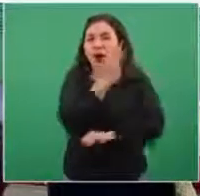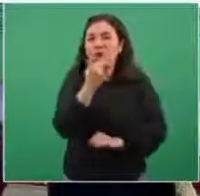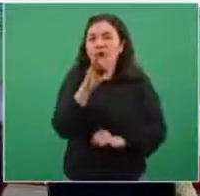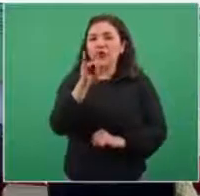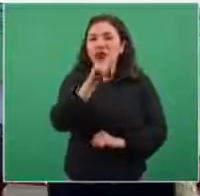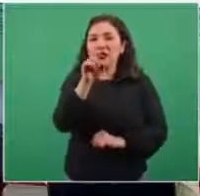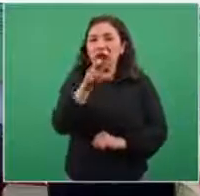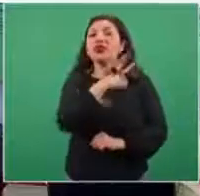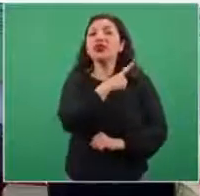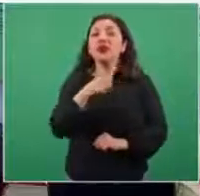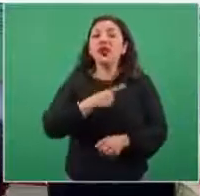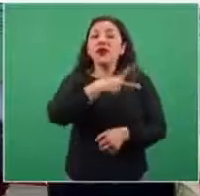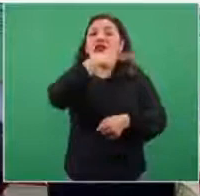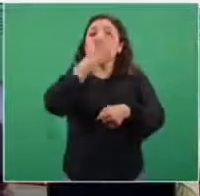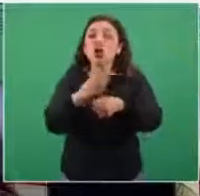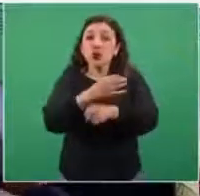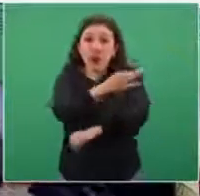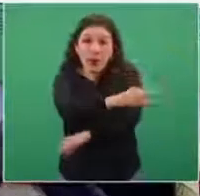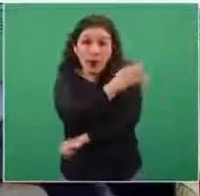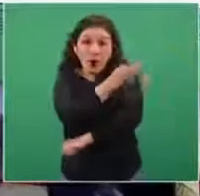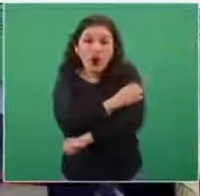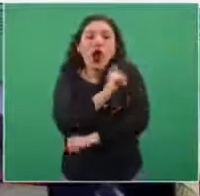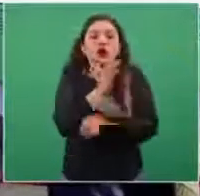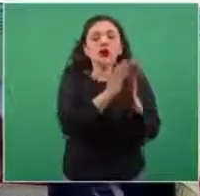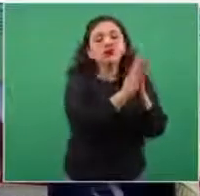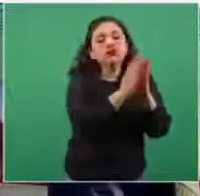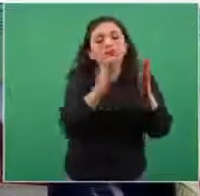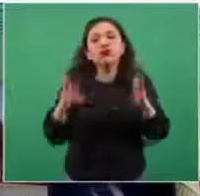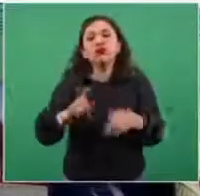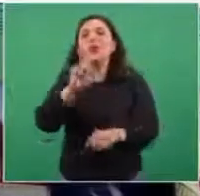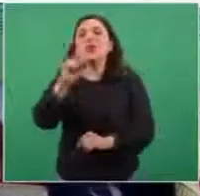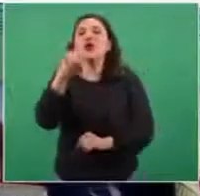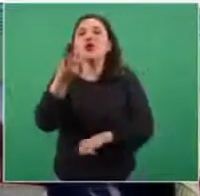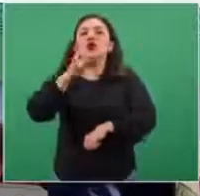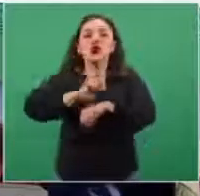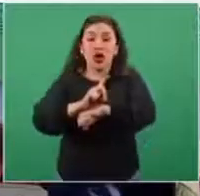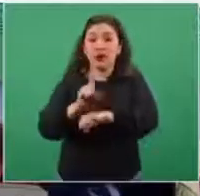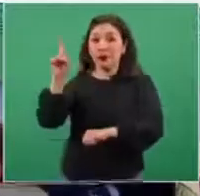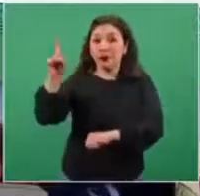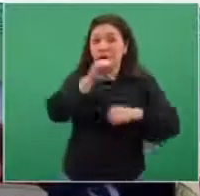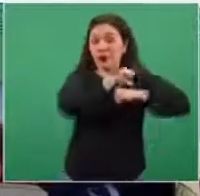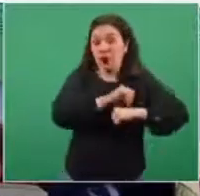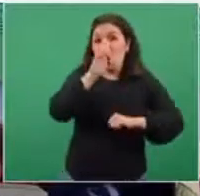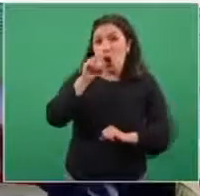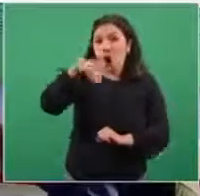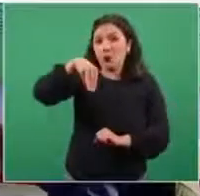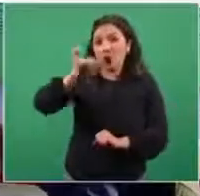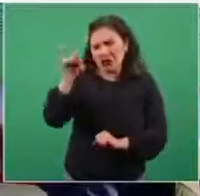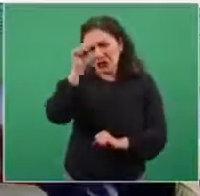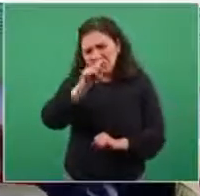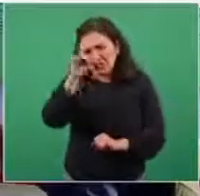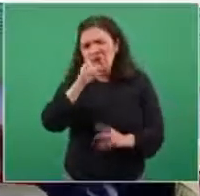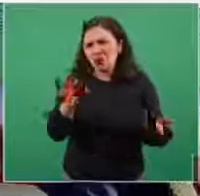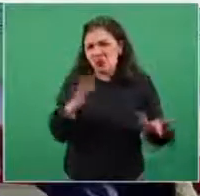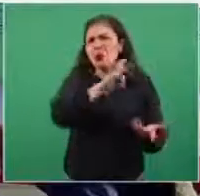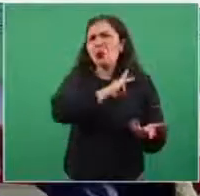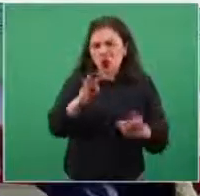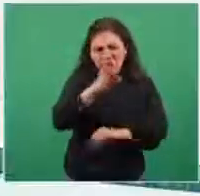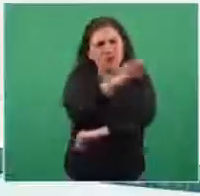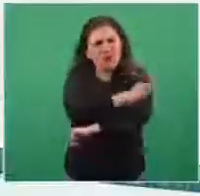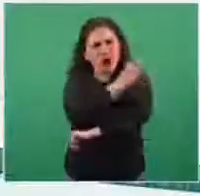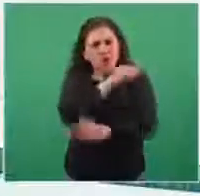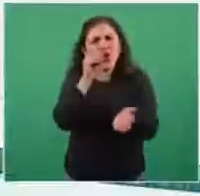recomendada a los 21 días. Y que hay una recomendación de la Organización Mundial de la Salud de que podría ponerse incluso